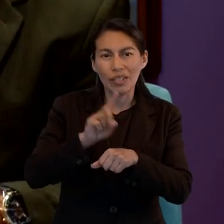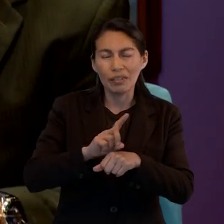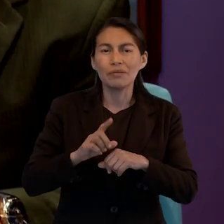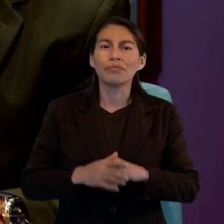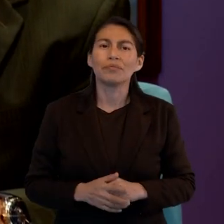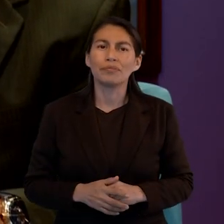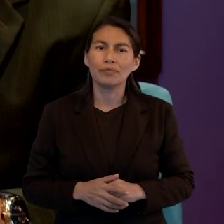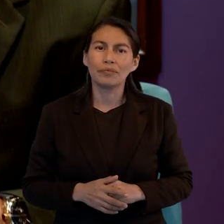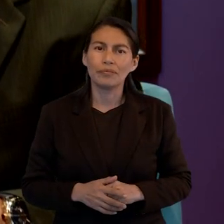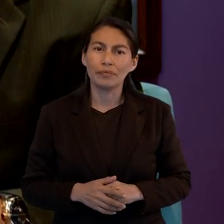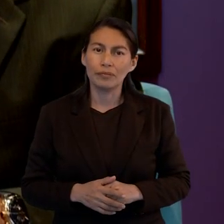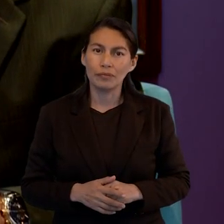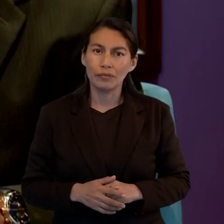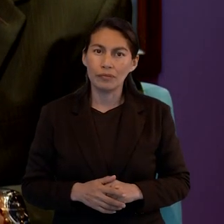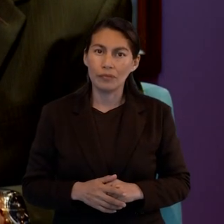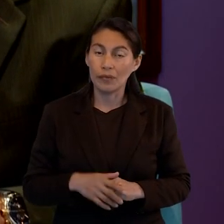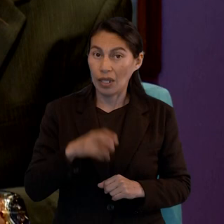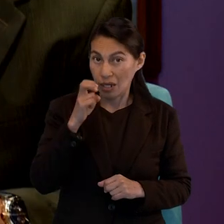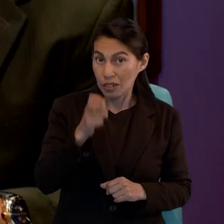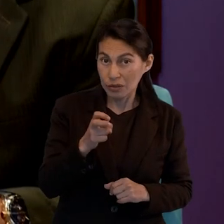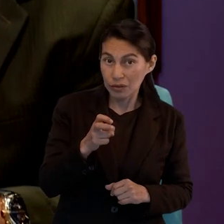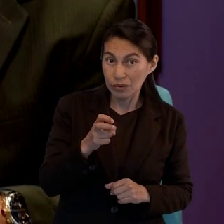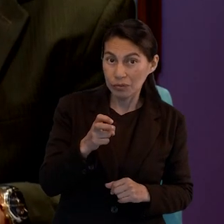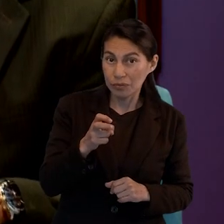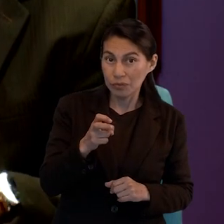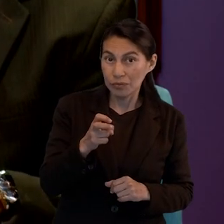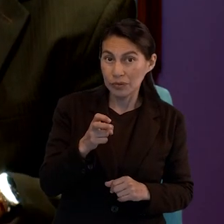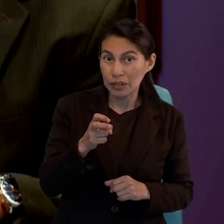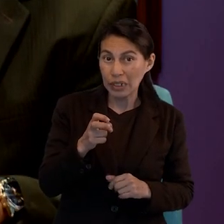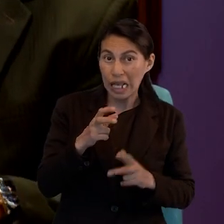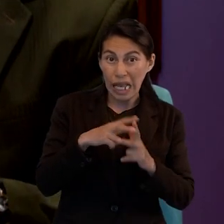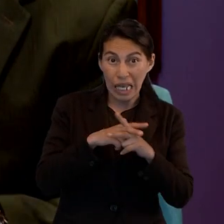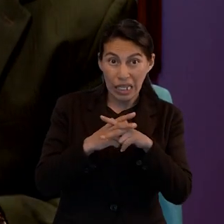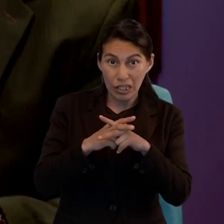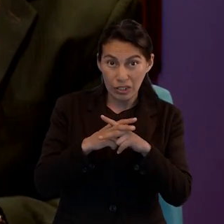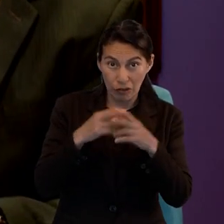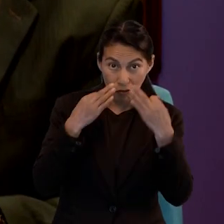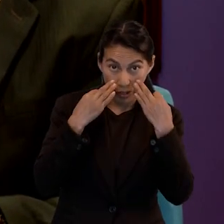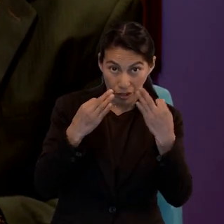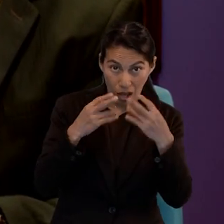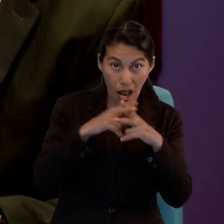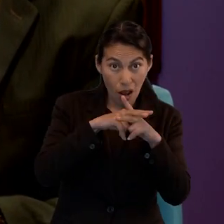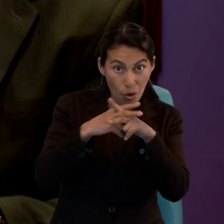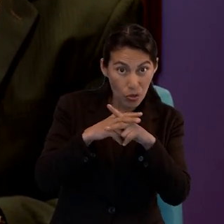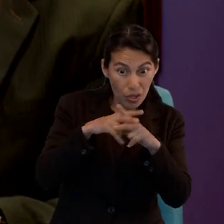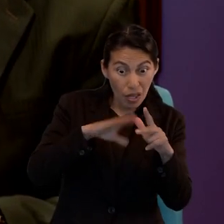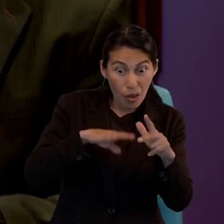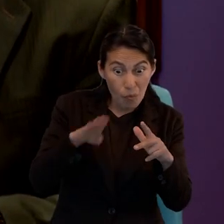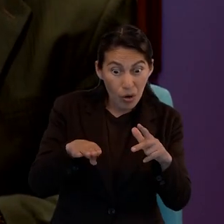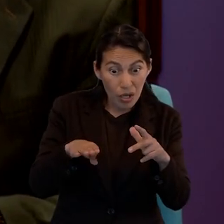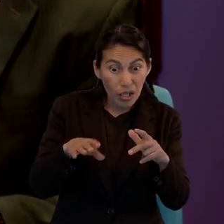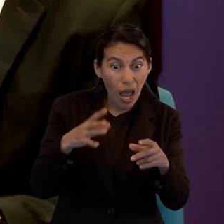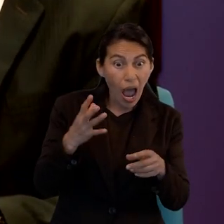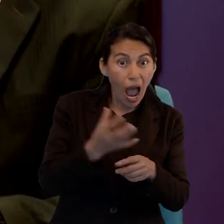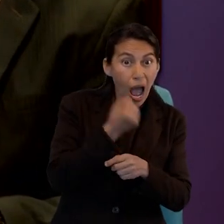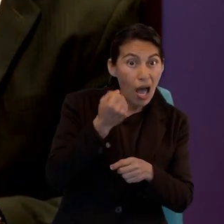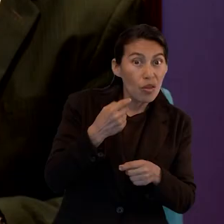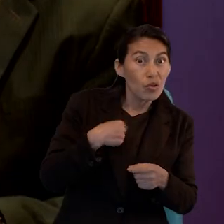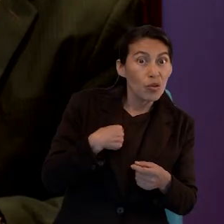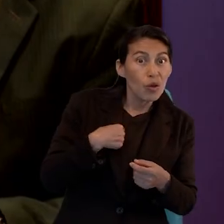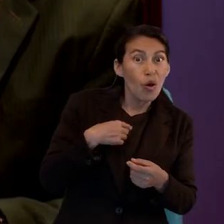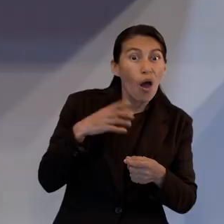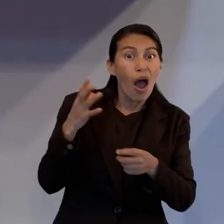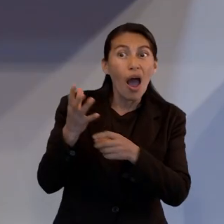entre Jesús y yo. Y esa es una lucha a muerte, es una lucha a muerte. O gana Jesús o gano